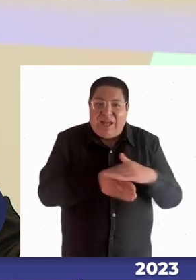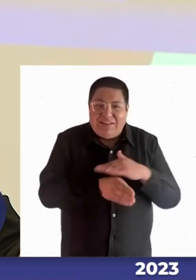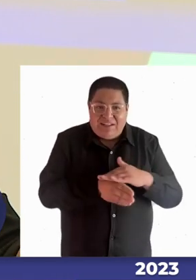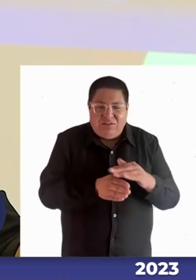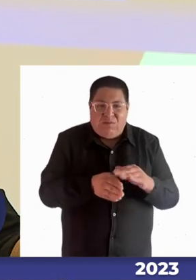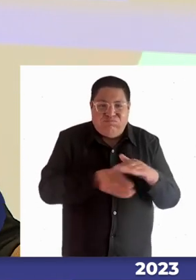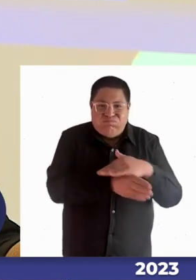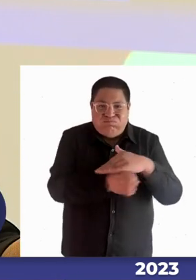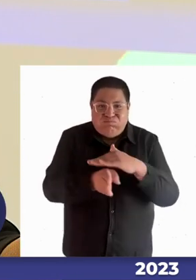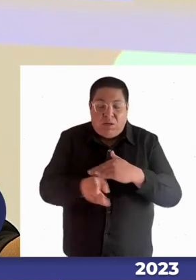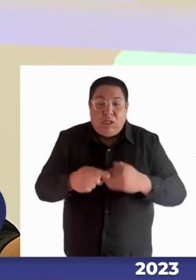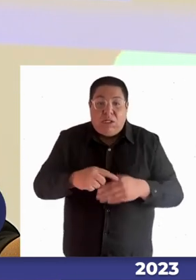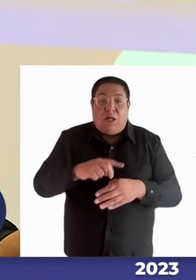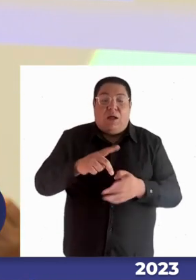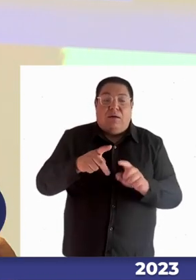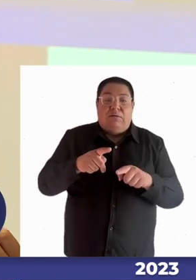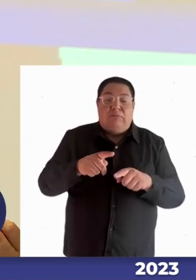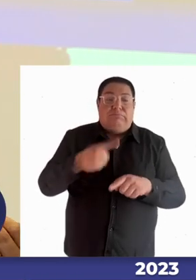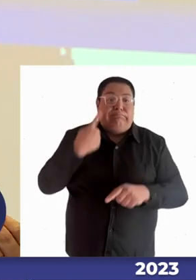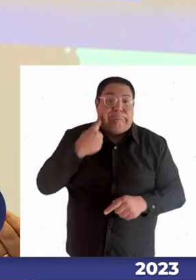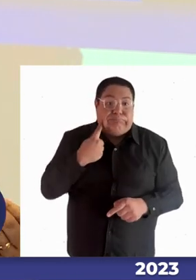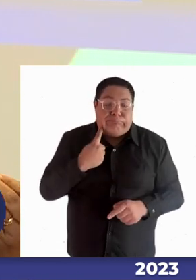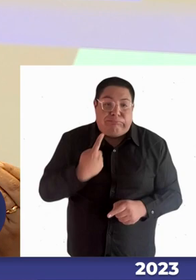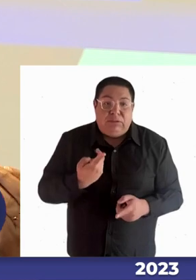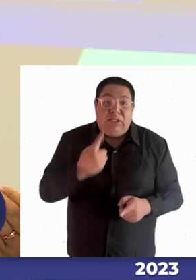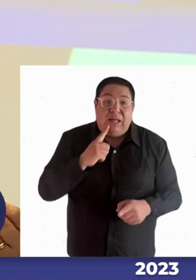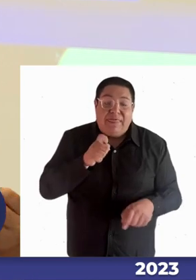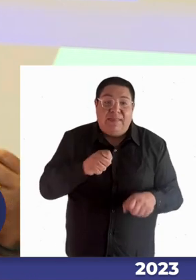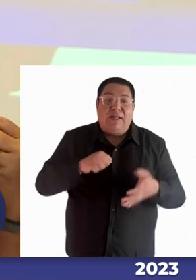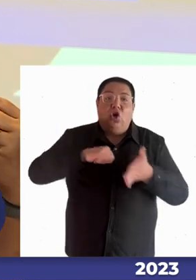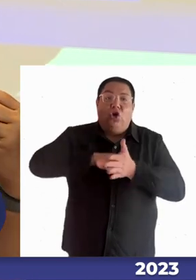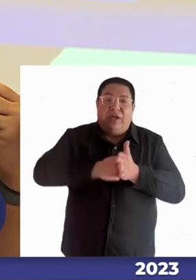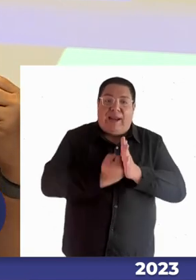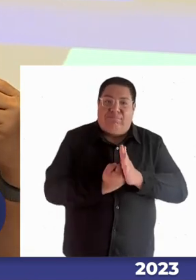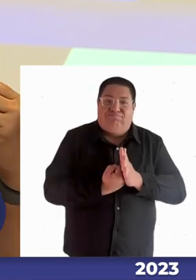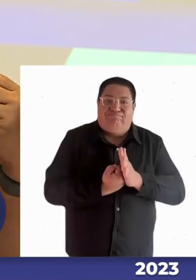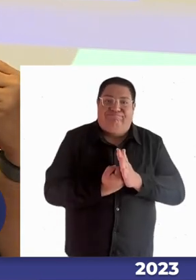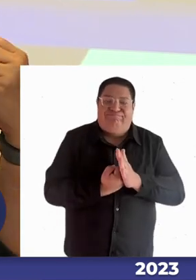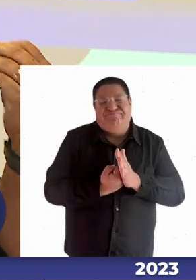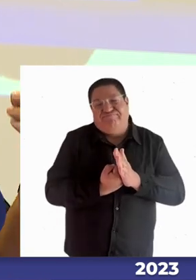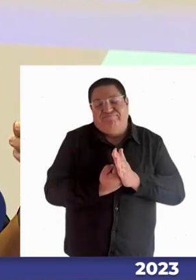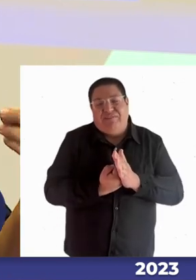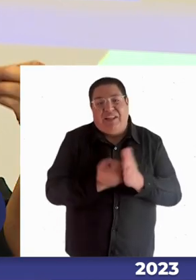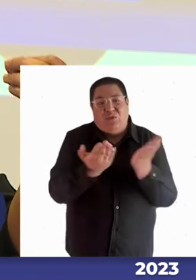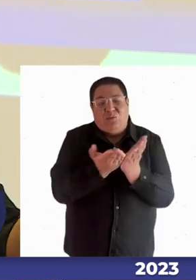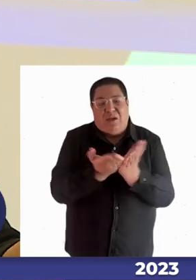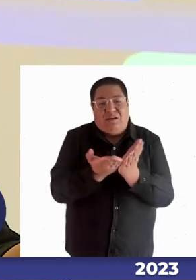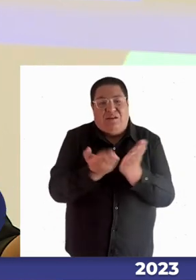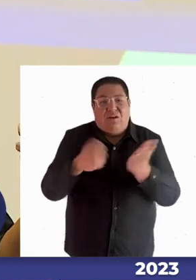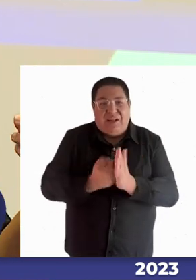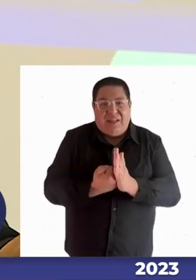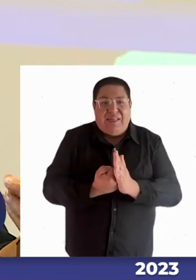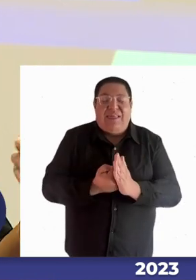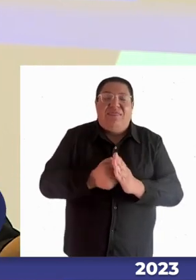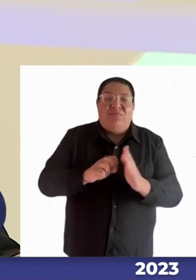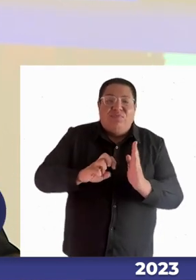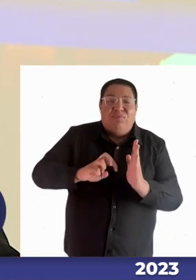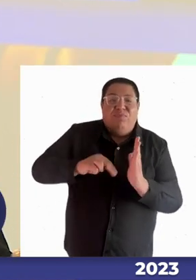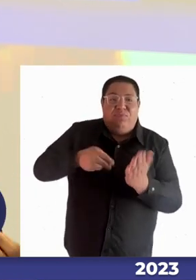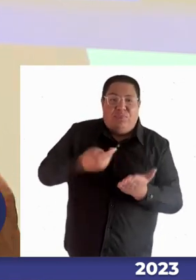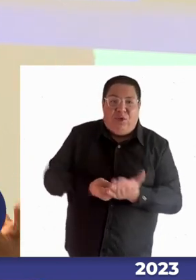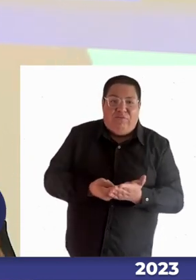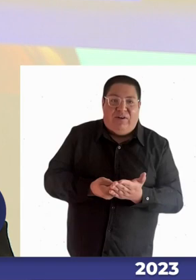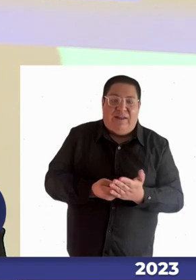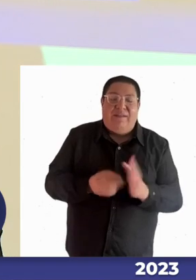lesioné y que tuvo que hacer congelar, es decir, aquí hay una doble vulneración a los derechos de los